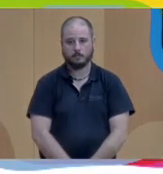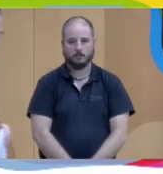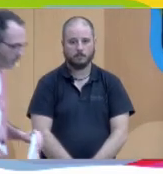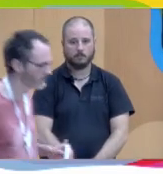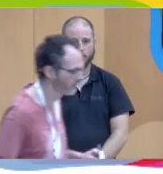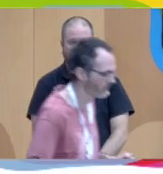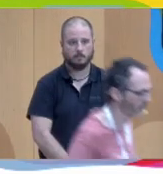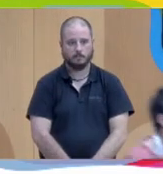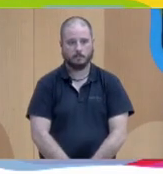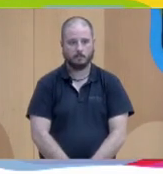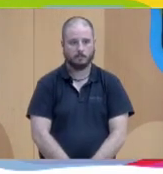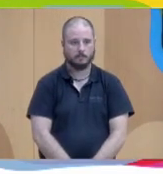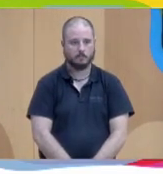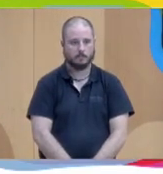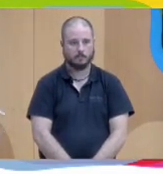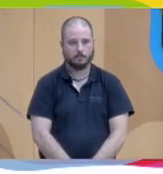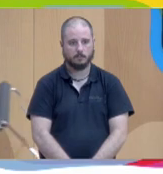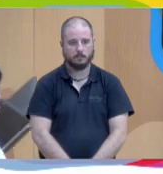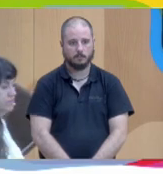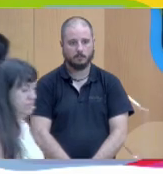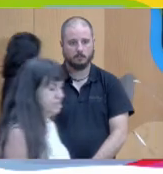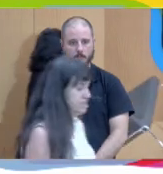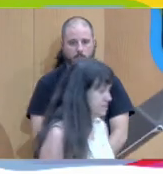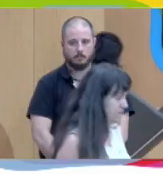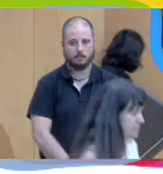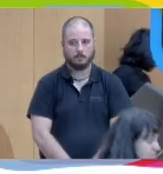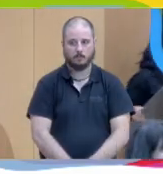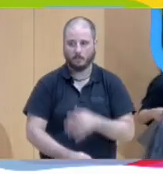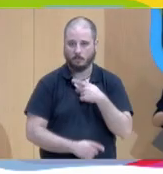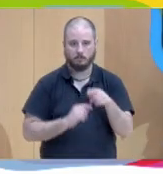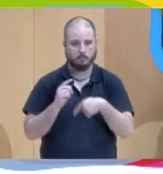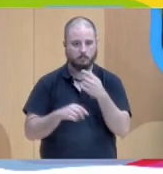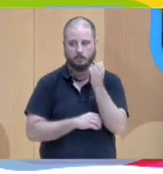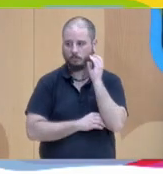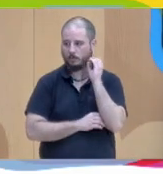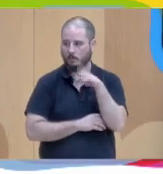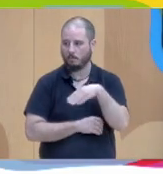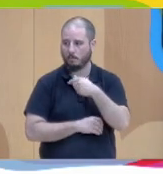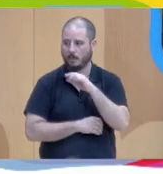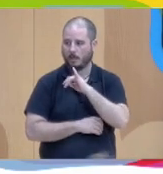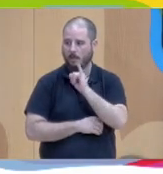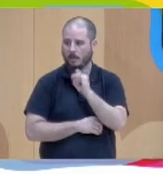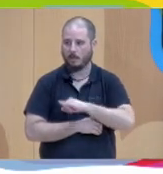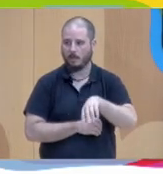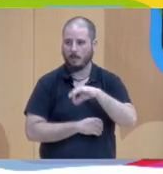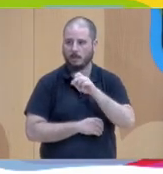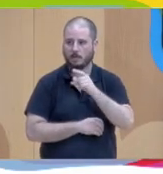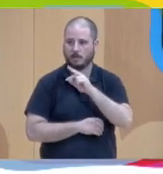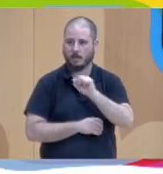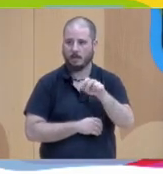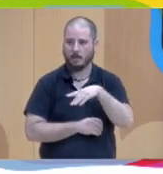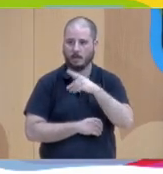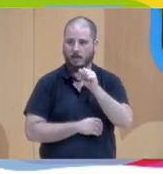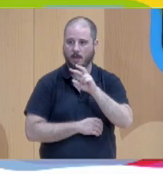Y ahora sí, por favor, los siguientes ponentes, les voy a pedir que se acerquen a Beatriz Muga, Sandra Siria, David Soberanas